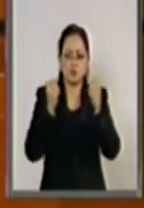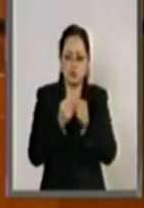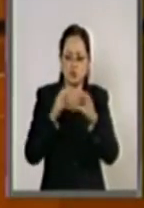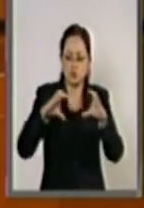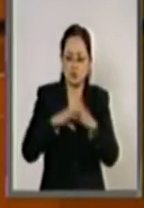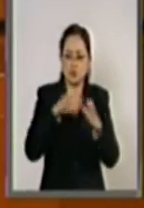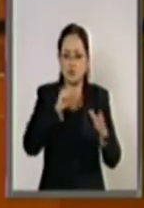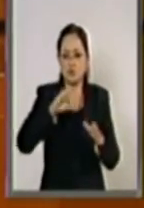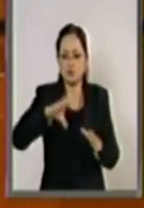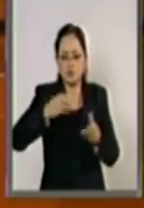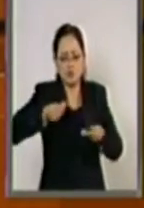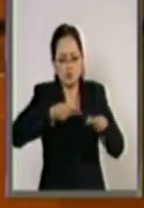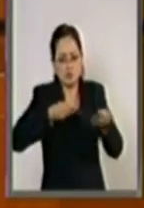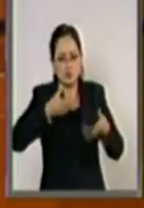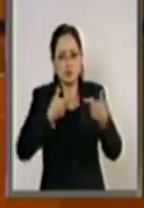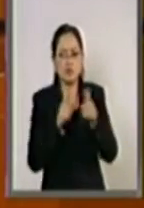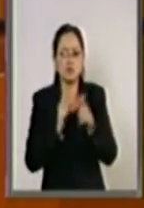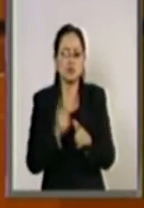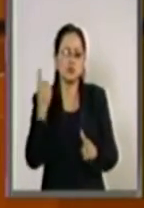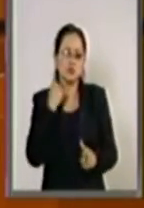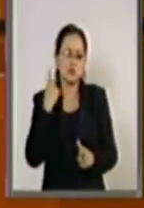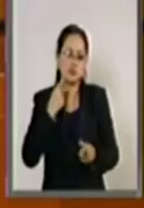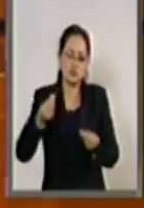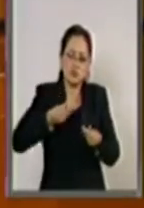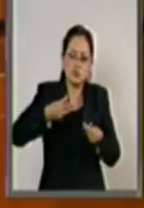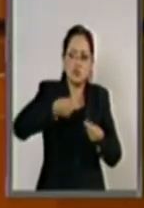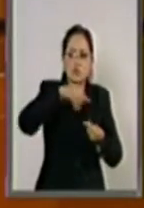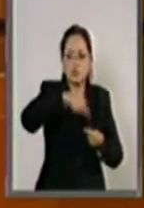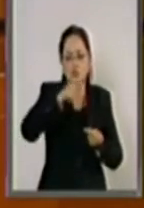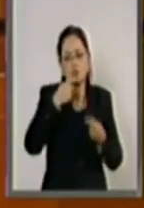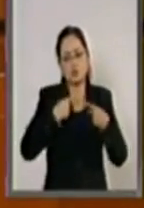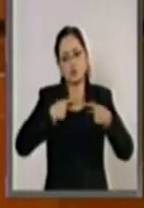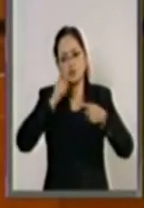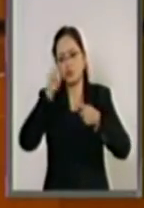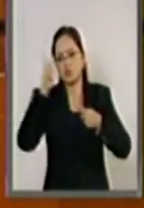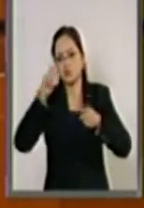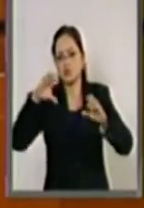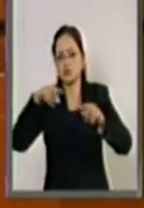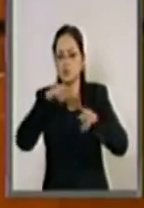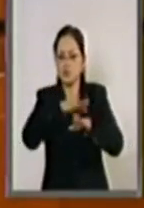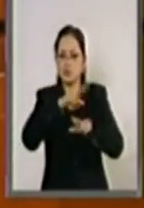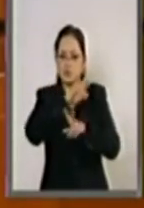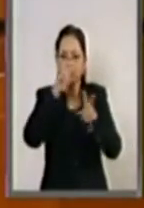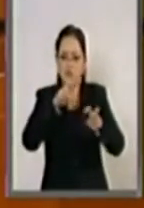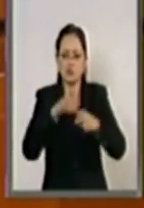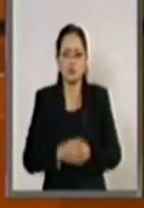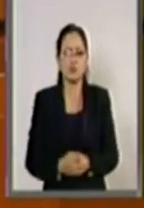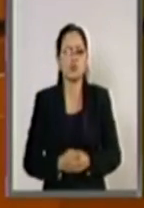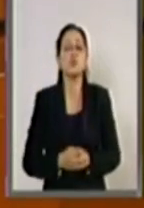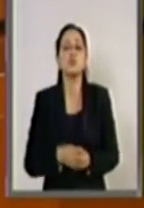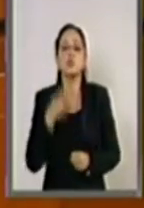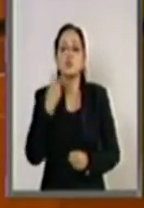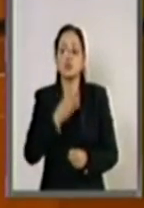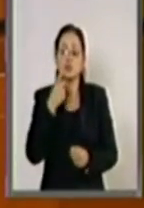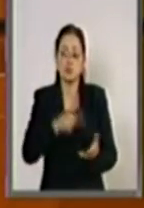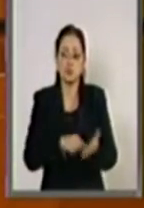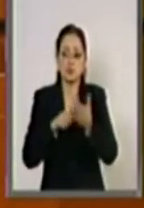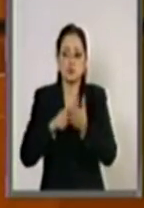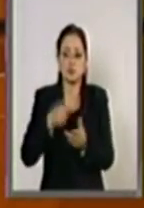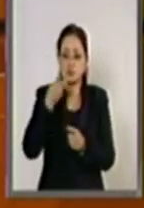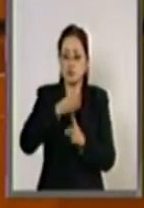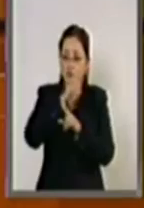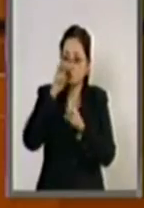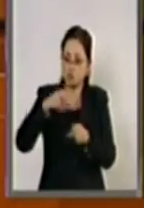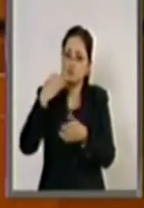civil, grupos parlamentarios y los expertos en la materia. Debemos reconocer que se trata de una asignatura